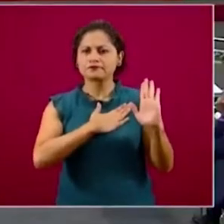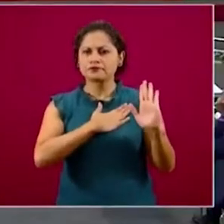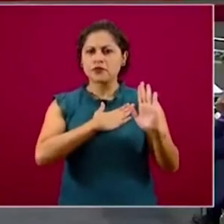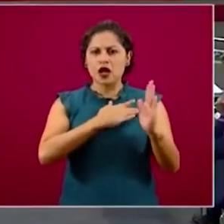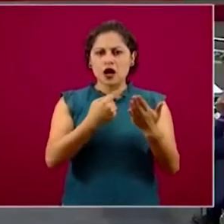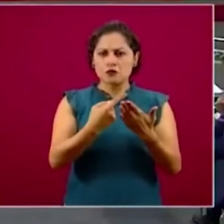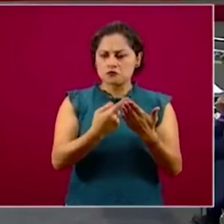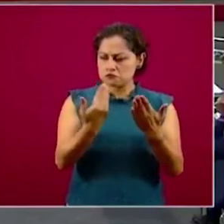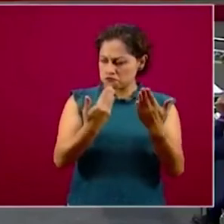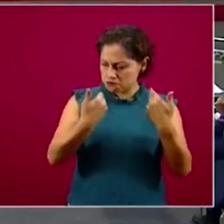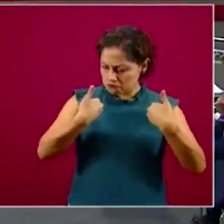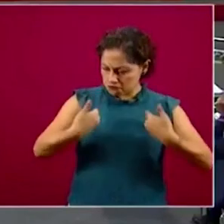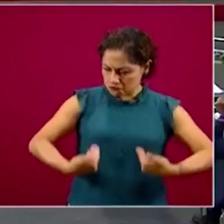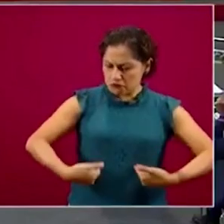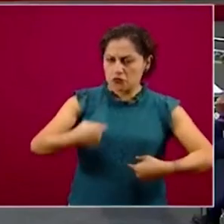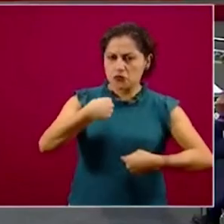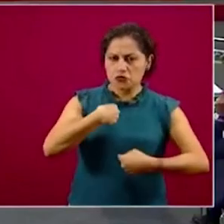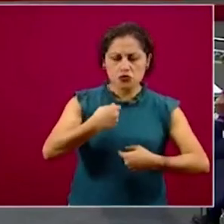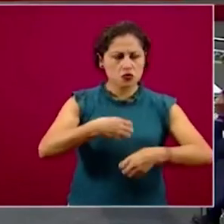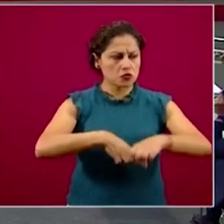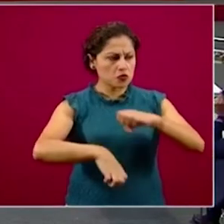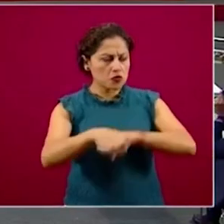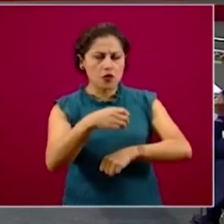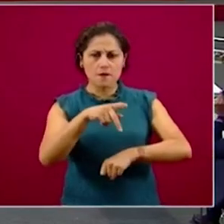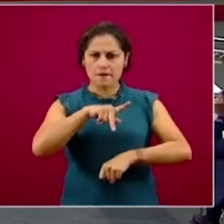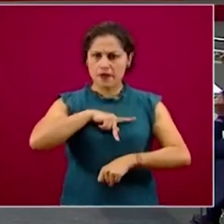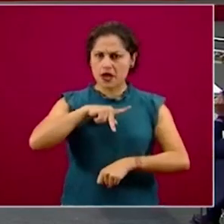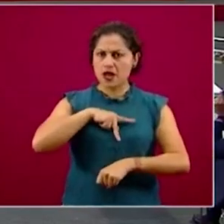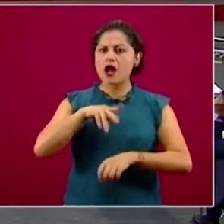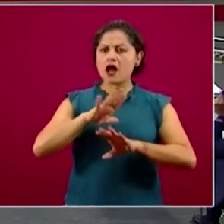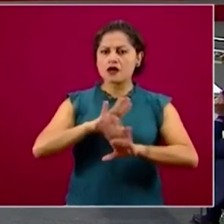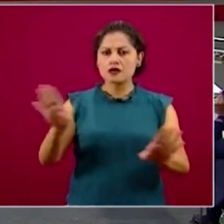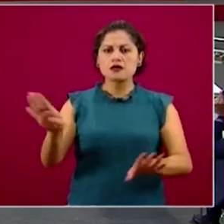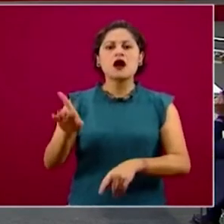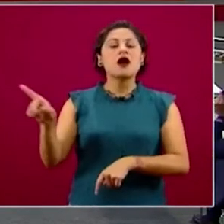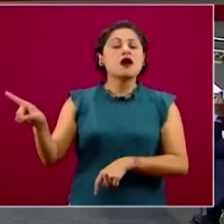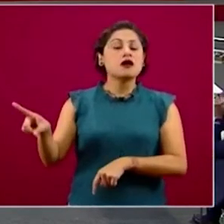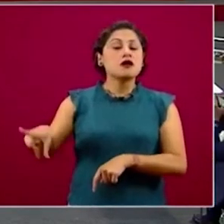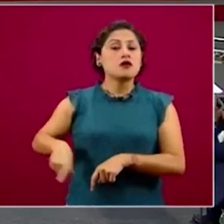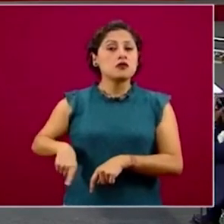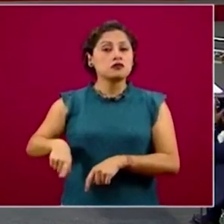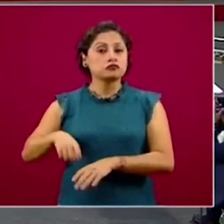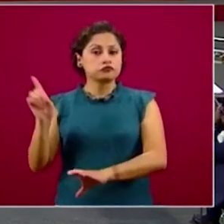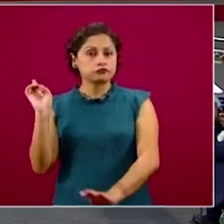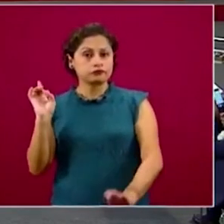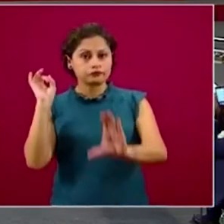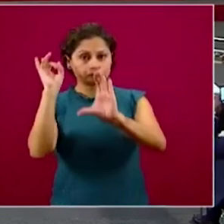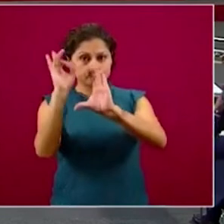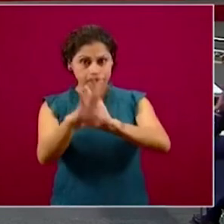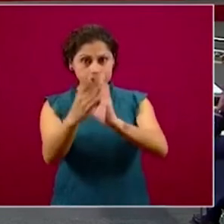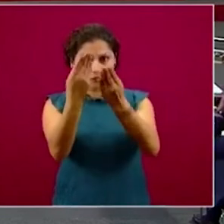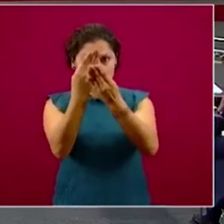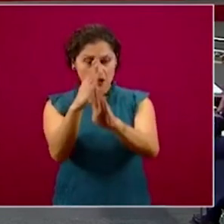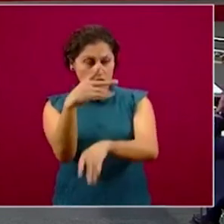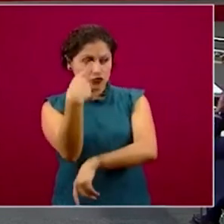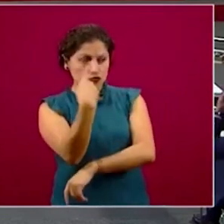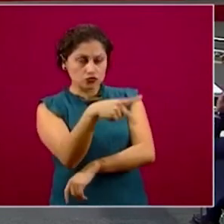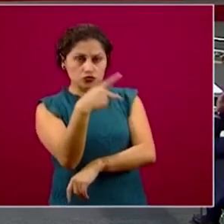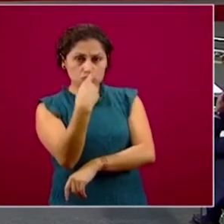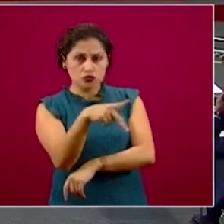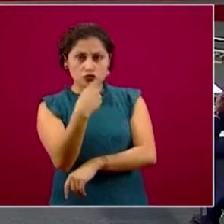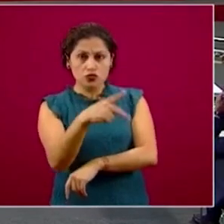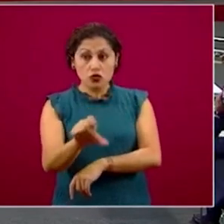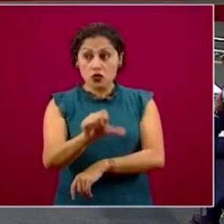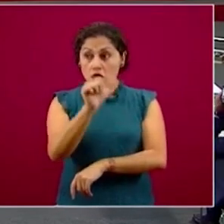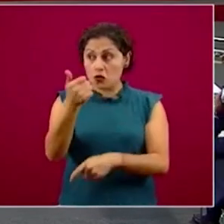una vez que están registrados, hace el depósito a sus cuentas de manera directa, sin intermediarios y a la palabra. Ellos nos